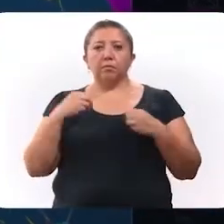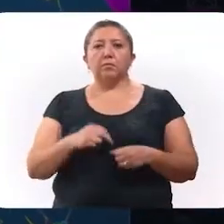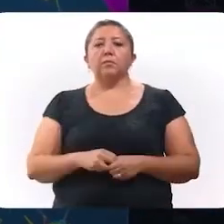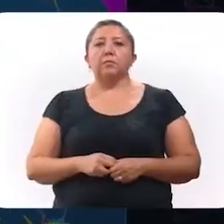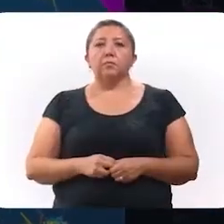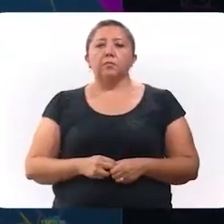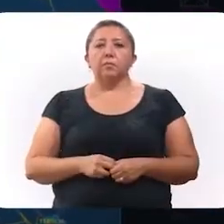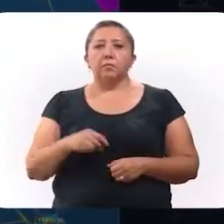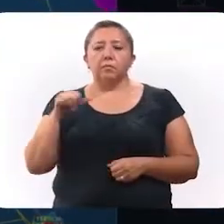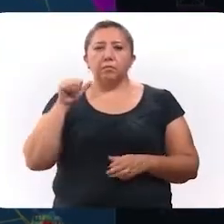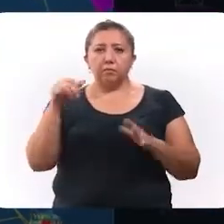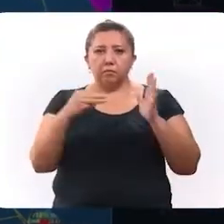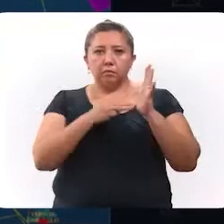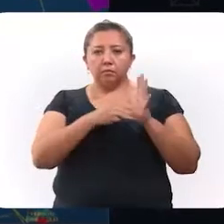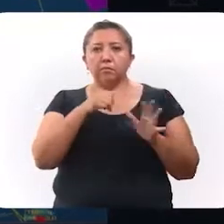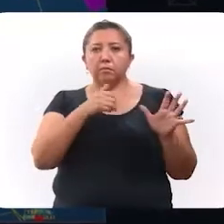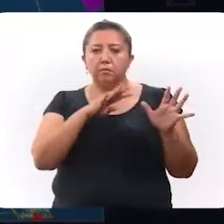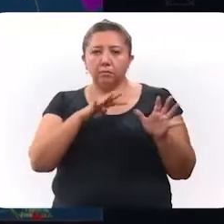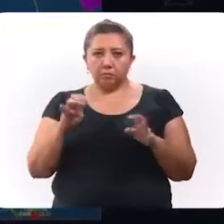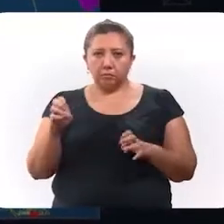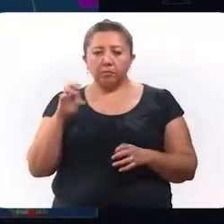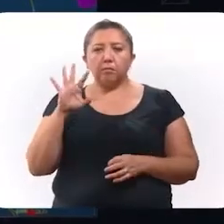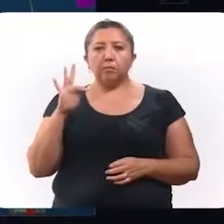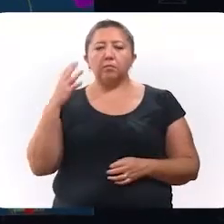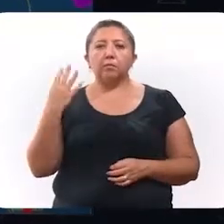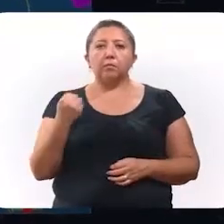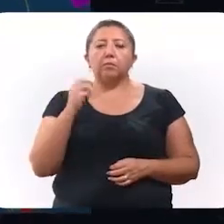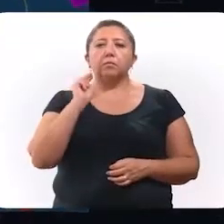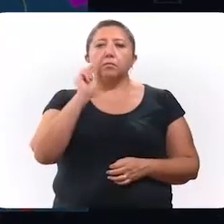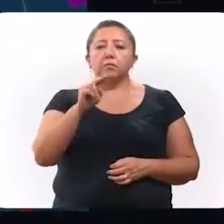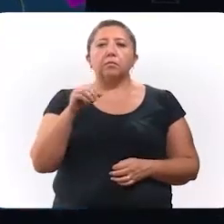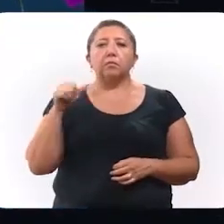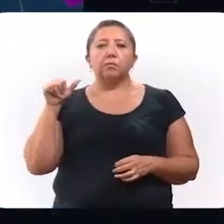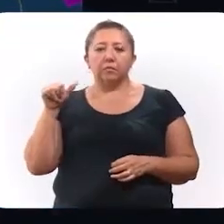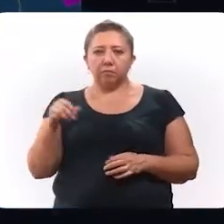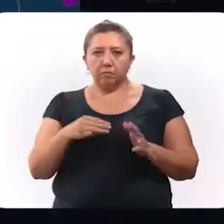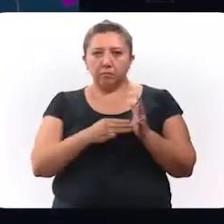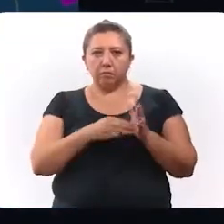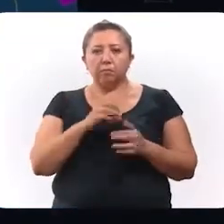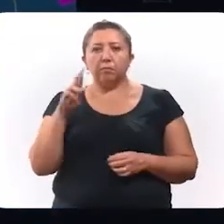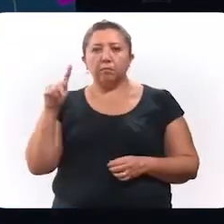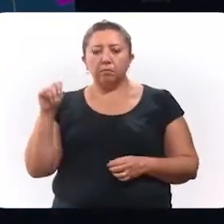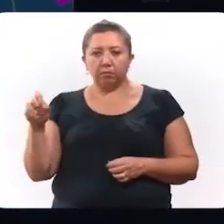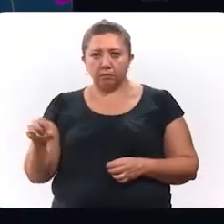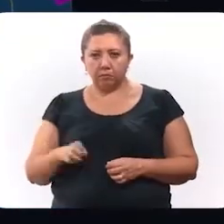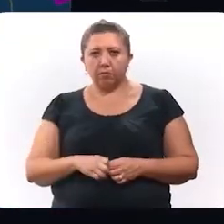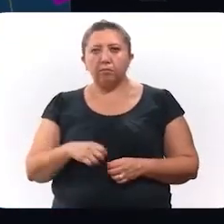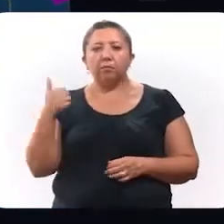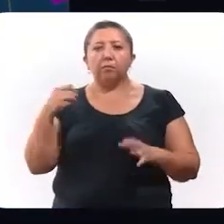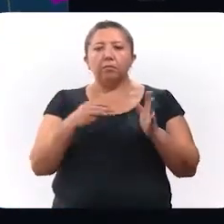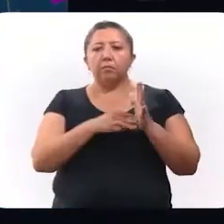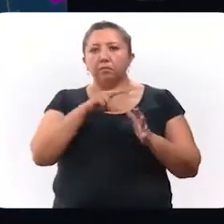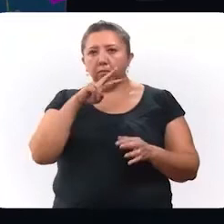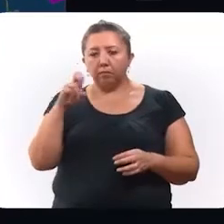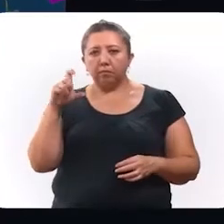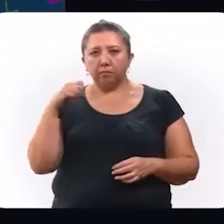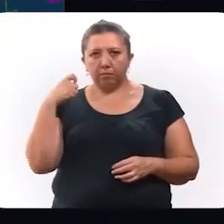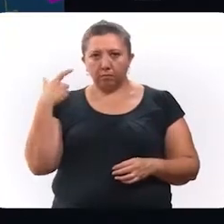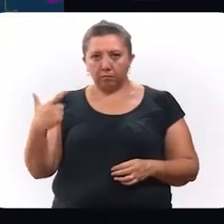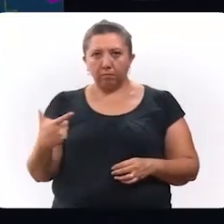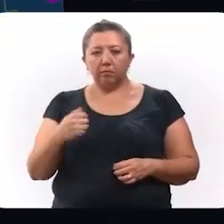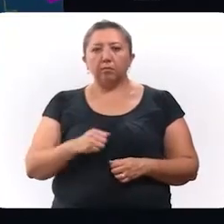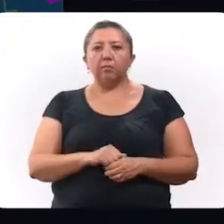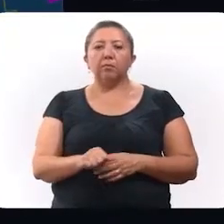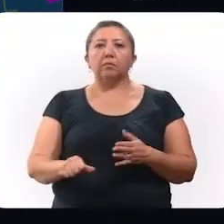viven en 16,949 en la zona norte, 16,000 en la zona oriente, 6,227